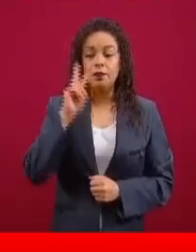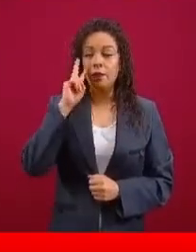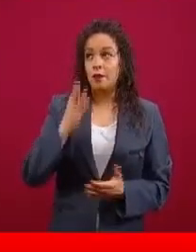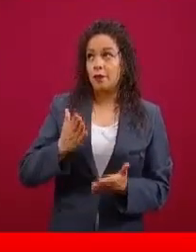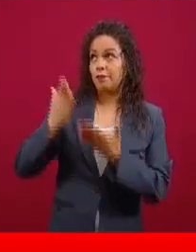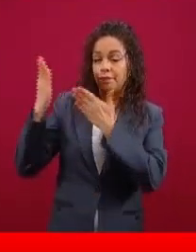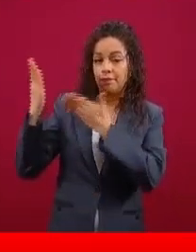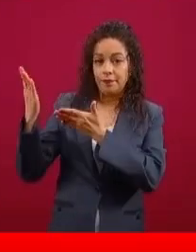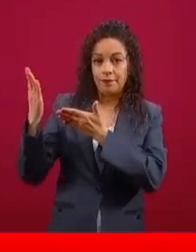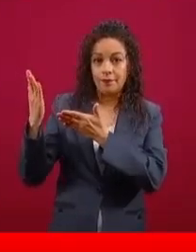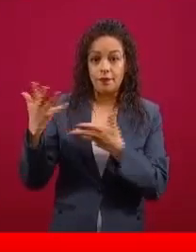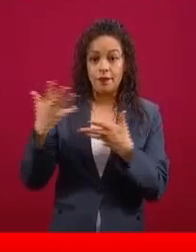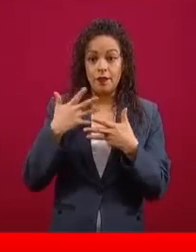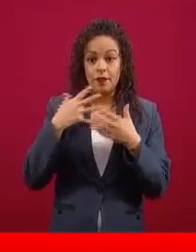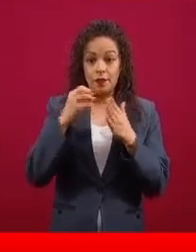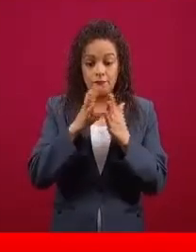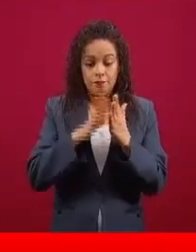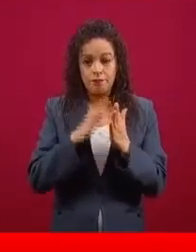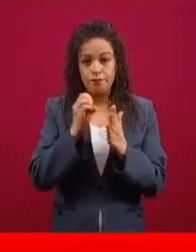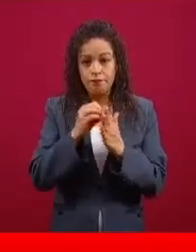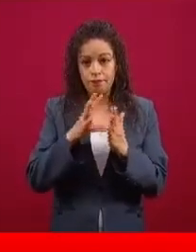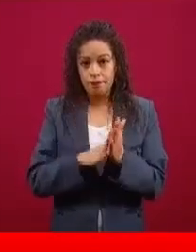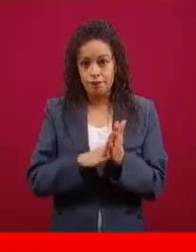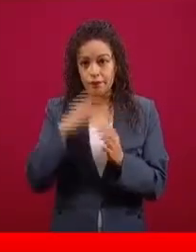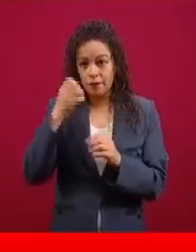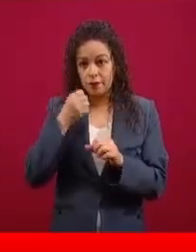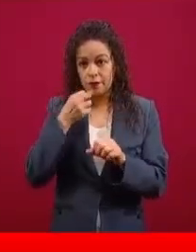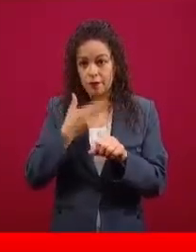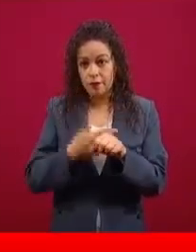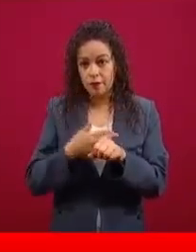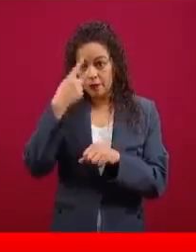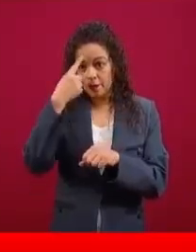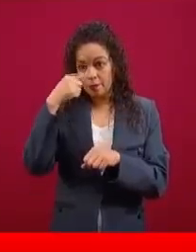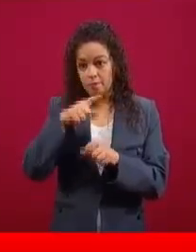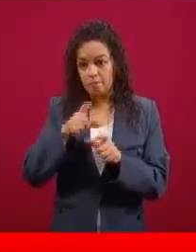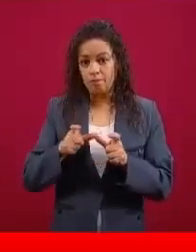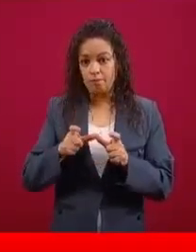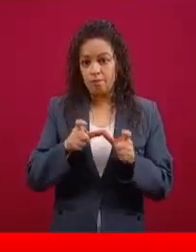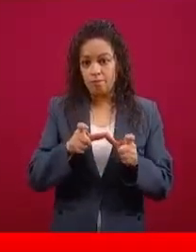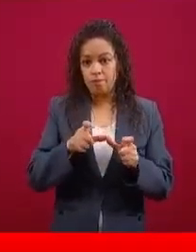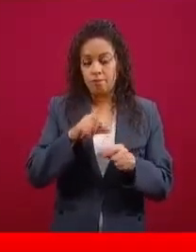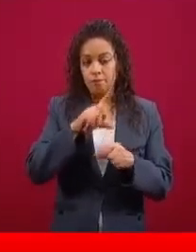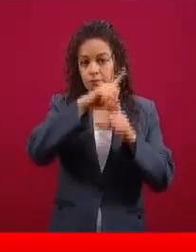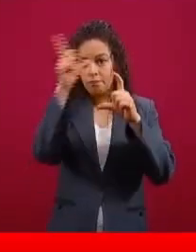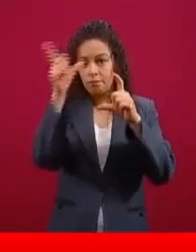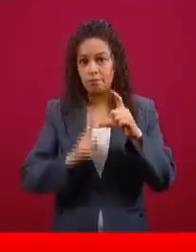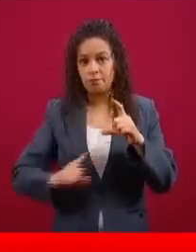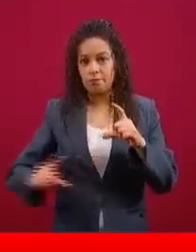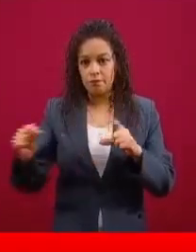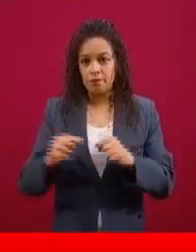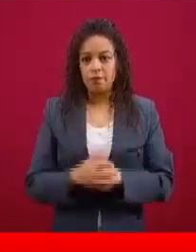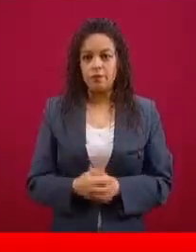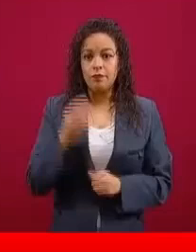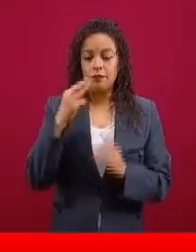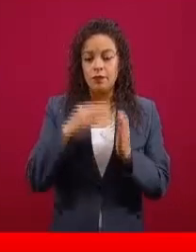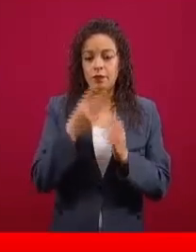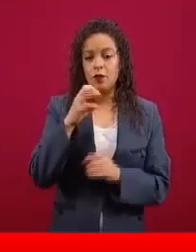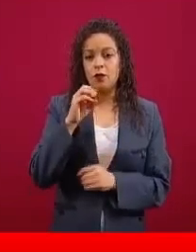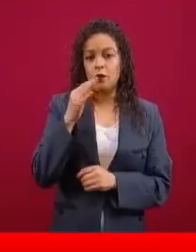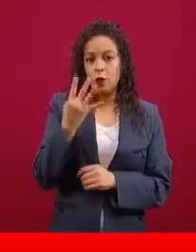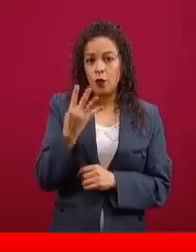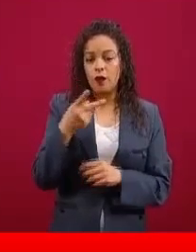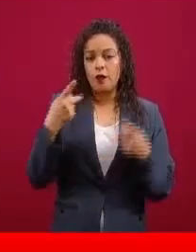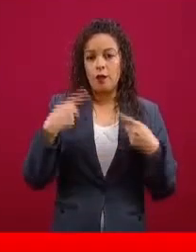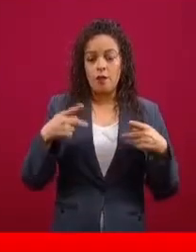con el que contamos, la Secretaría de la Efeza Nacional con 165.400 hombres, la